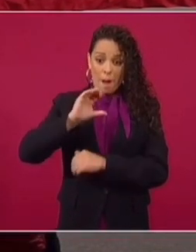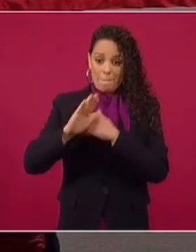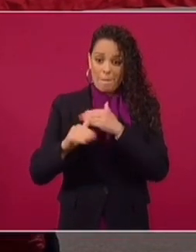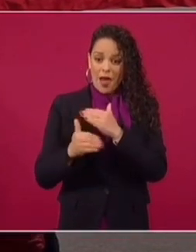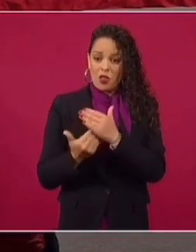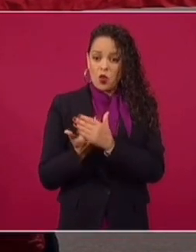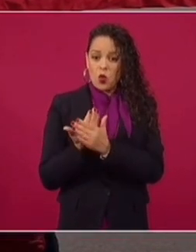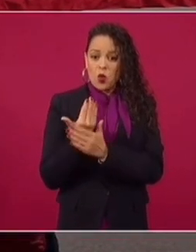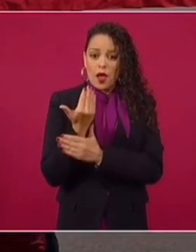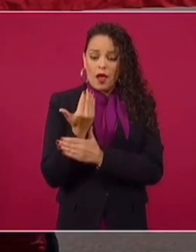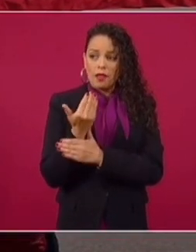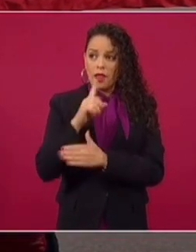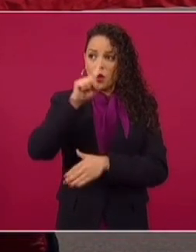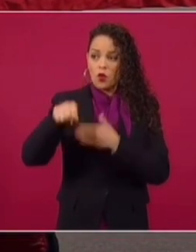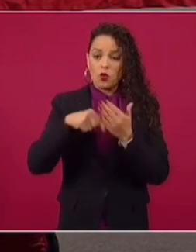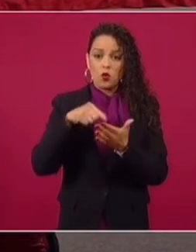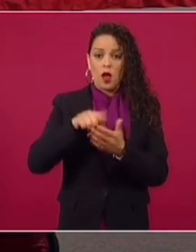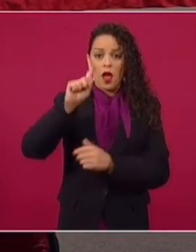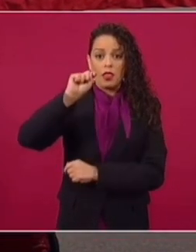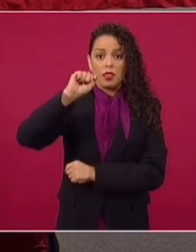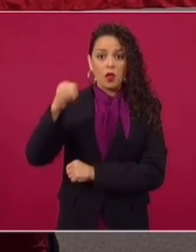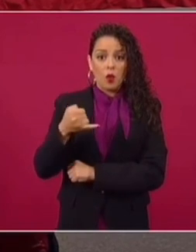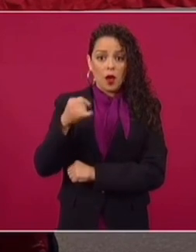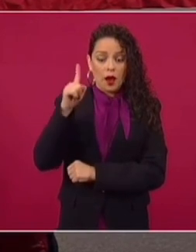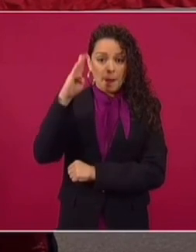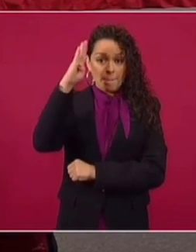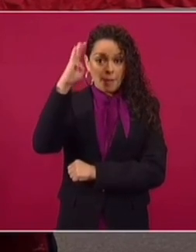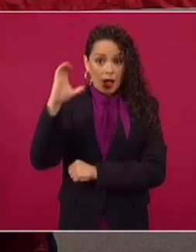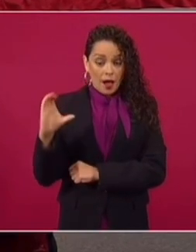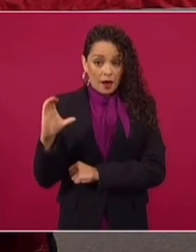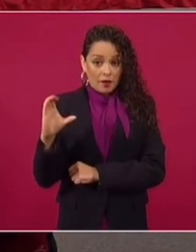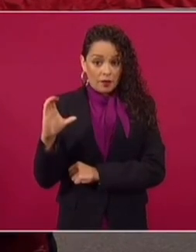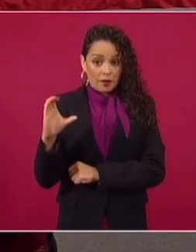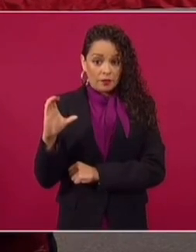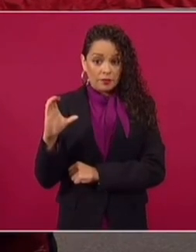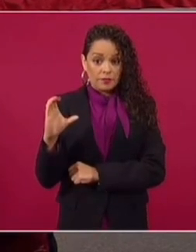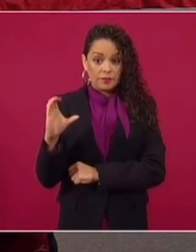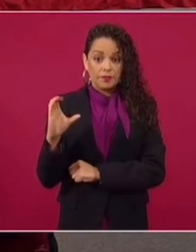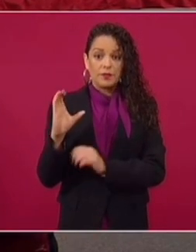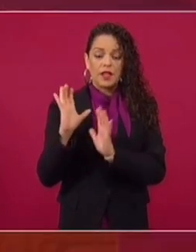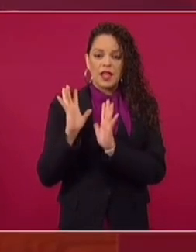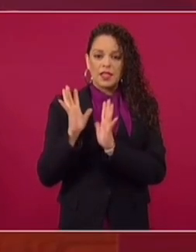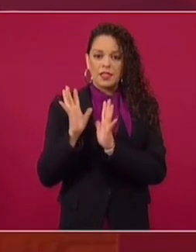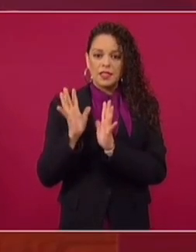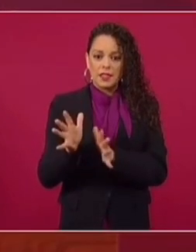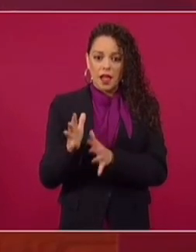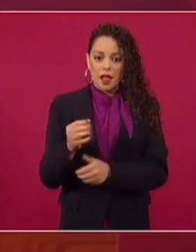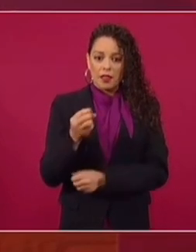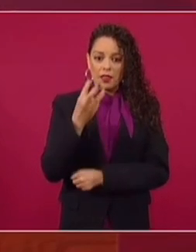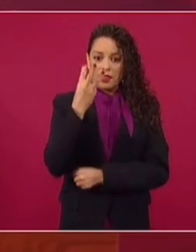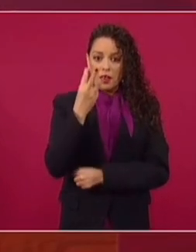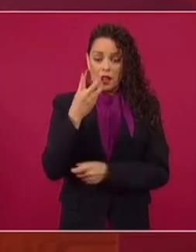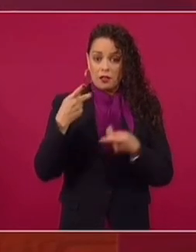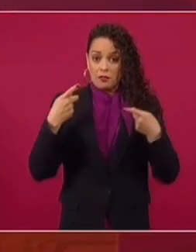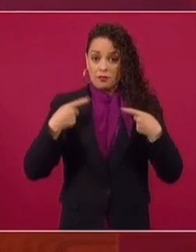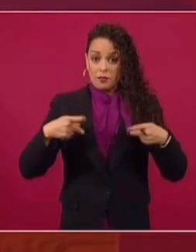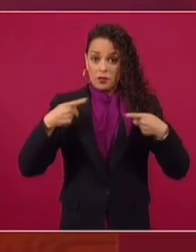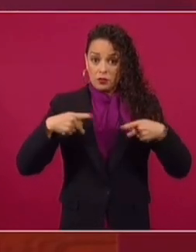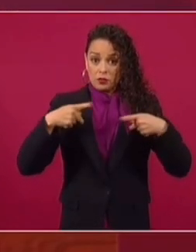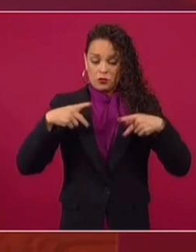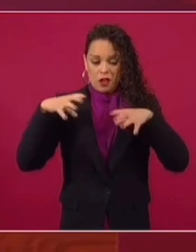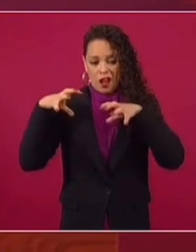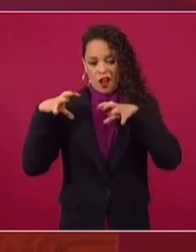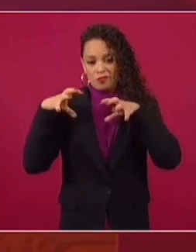en Tijuana, Baja California, fueron detenidos tres presuntos responsables